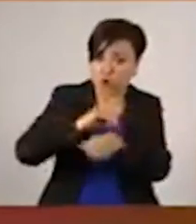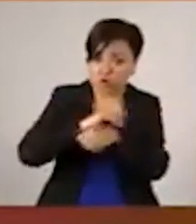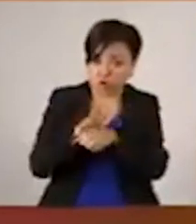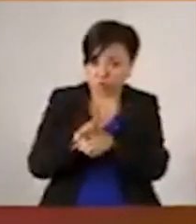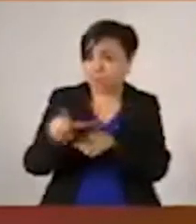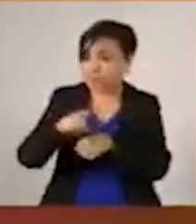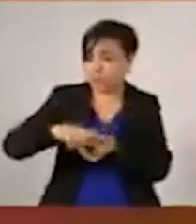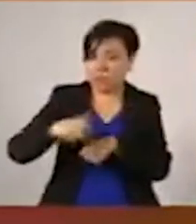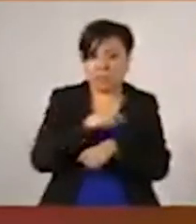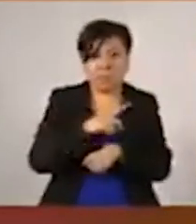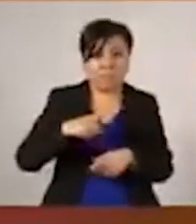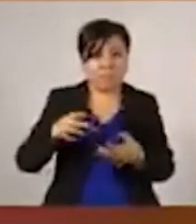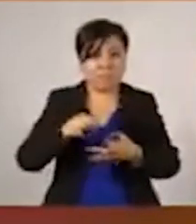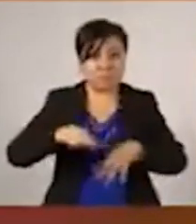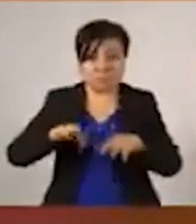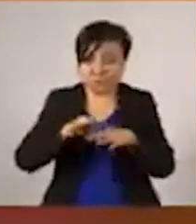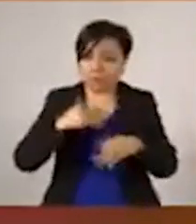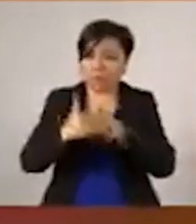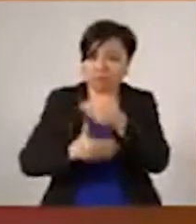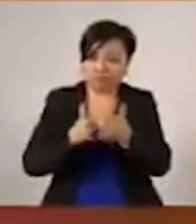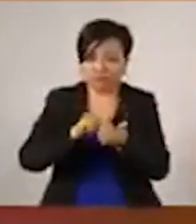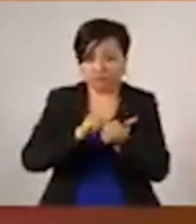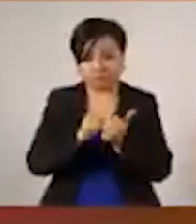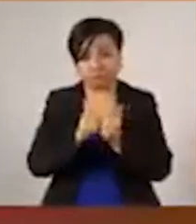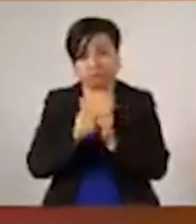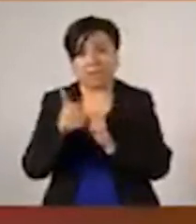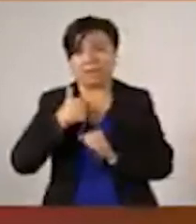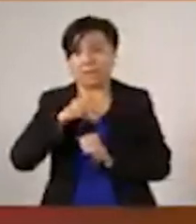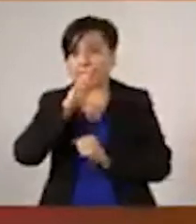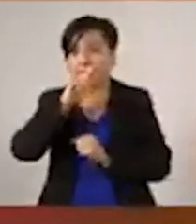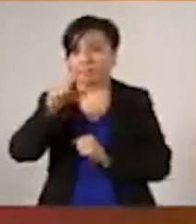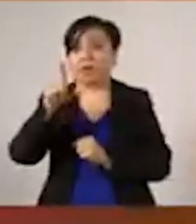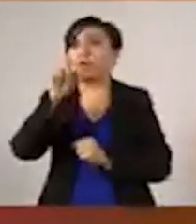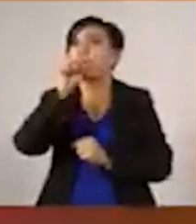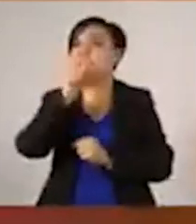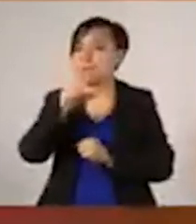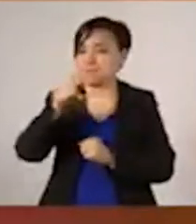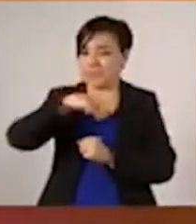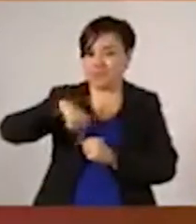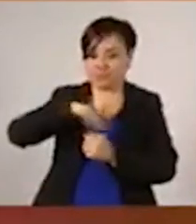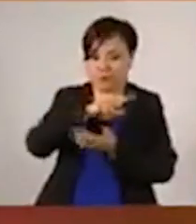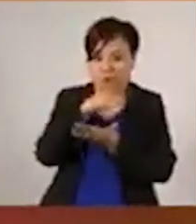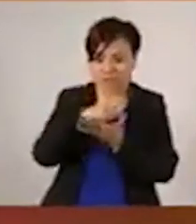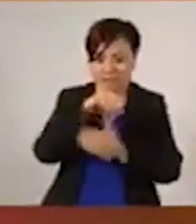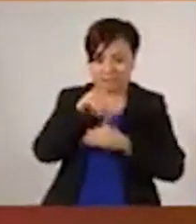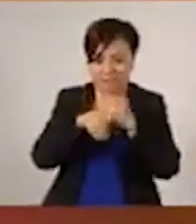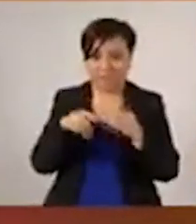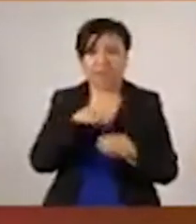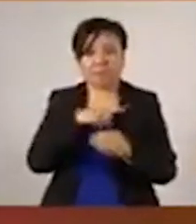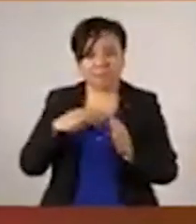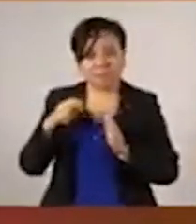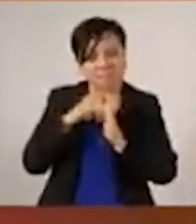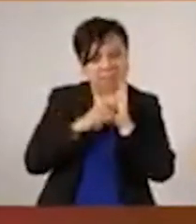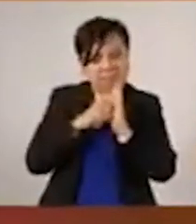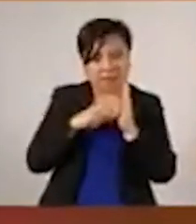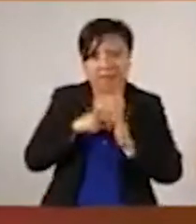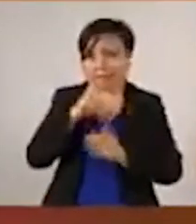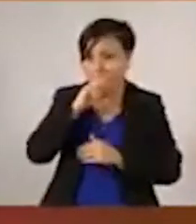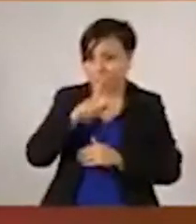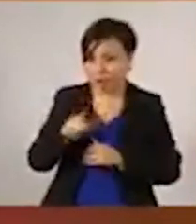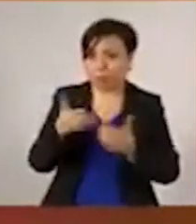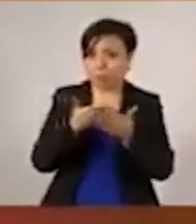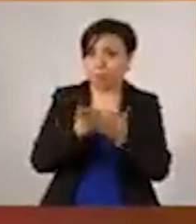crecer como seres humanos, nos tiene que hacer crecer como legisladores. Me permito compartir la información